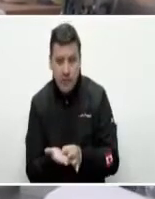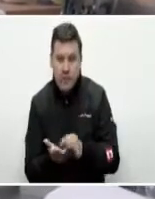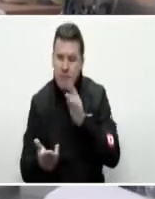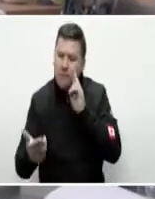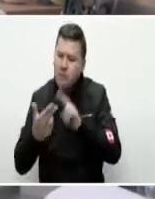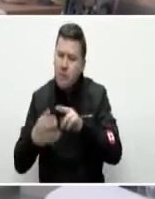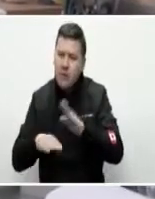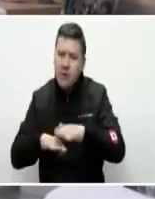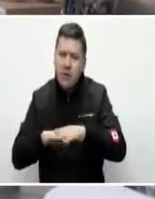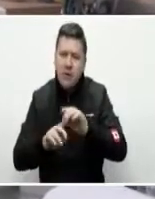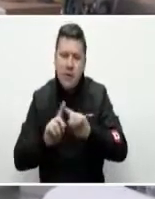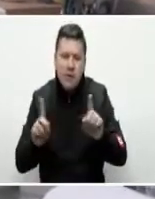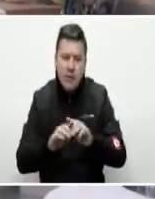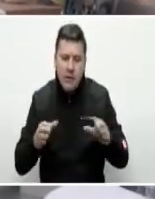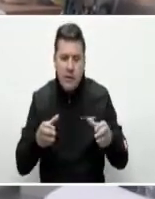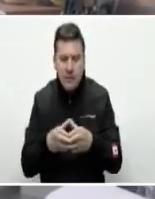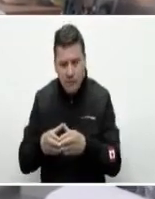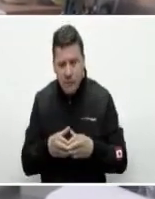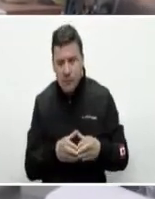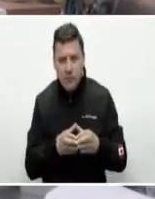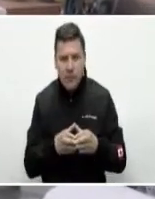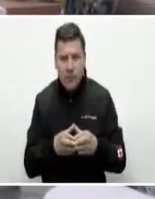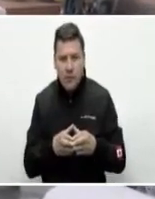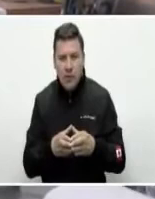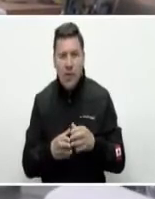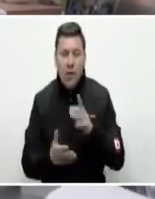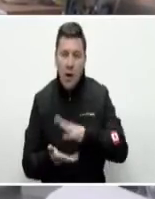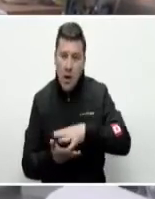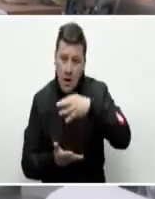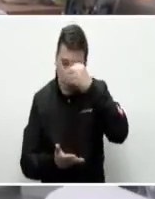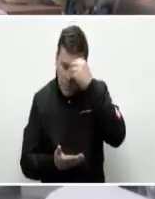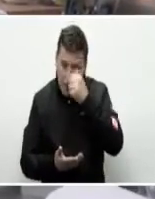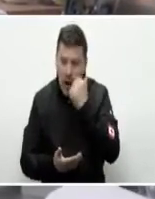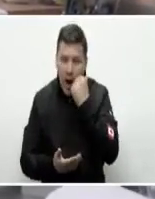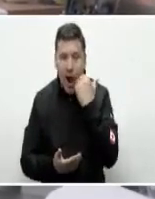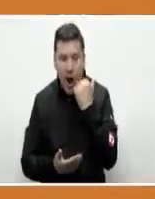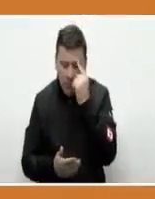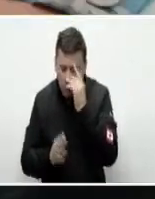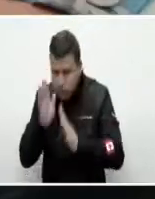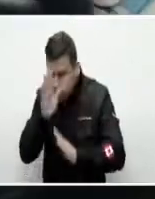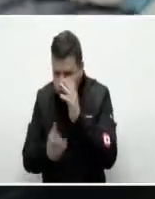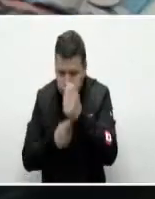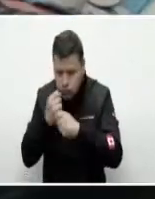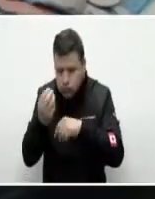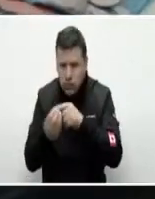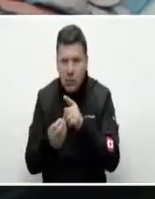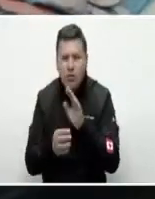conocer los diseños y creaciones de Greta, una aprendiz emprendedora de Providencia.